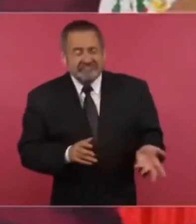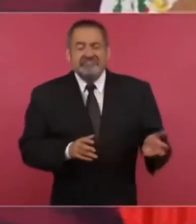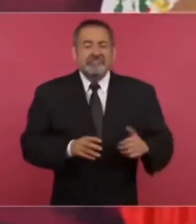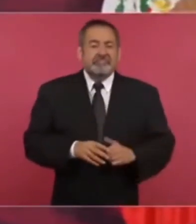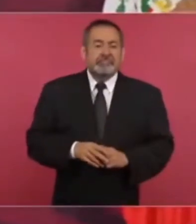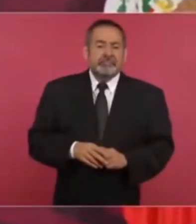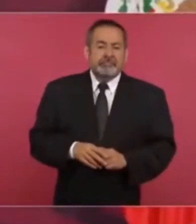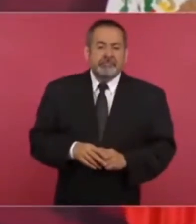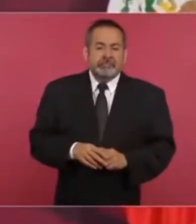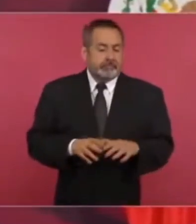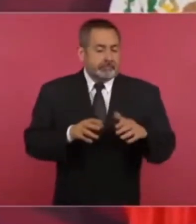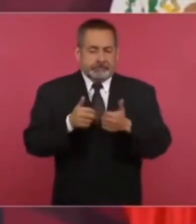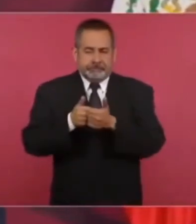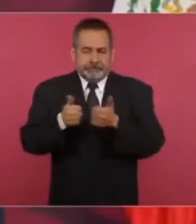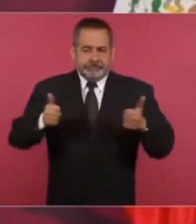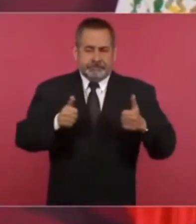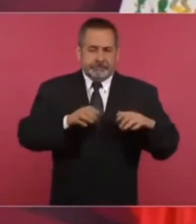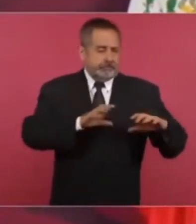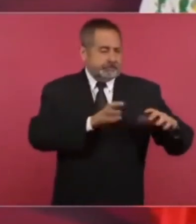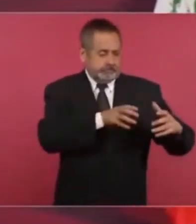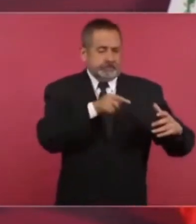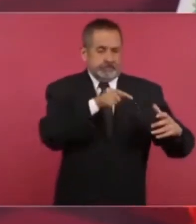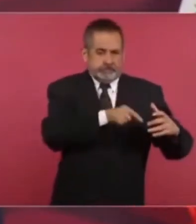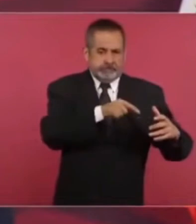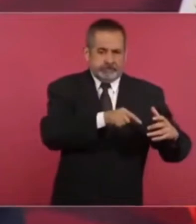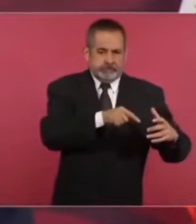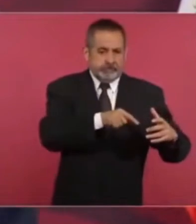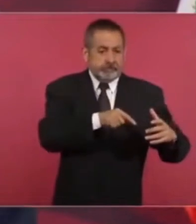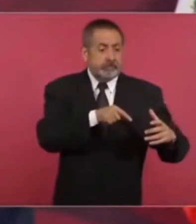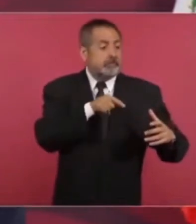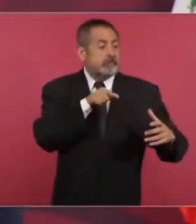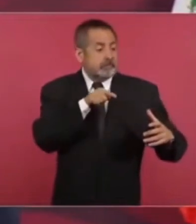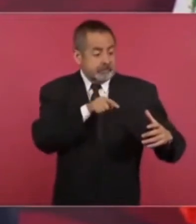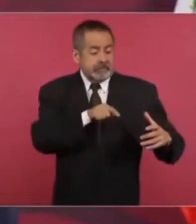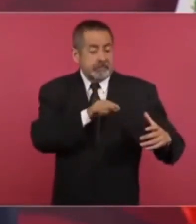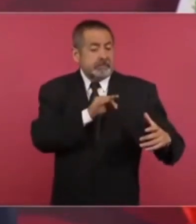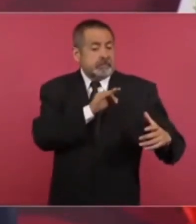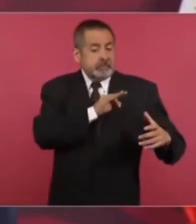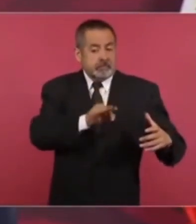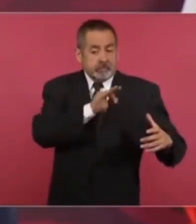un Poder Independiente que tiene la facultad